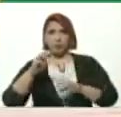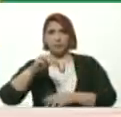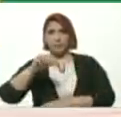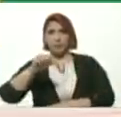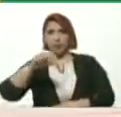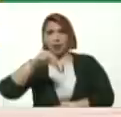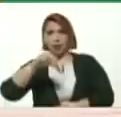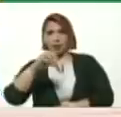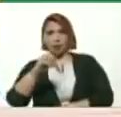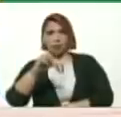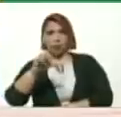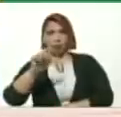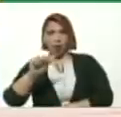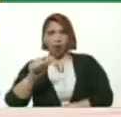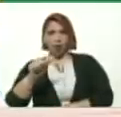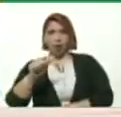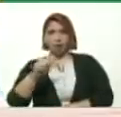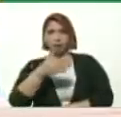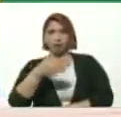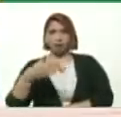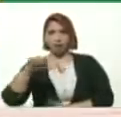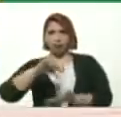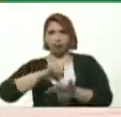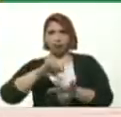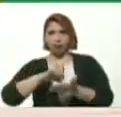Silva Manola